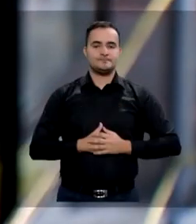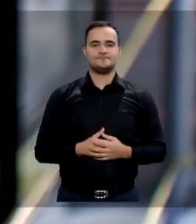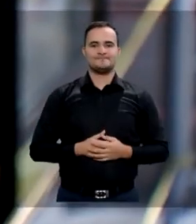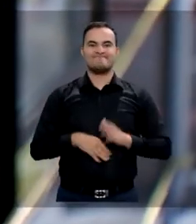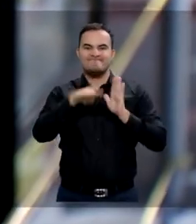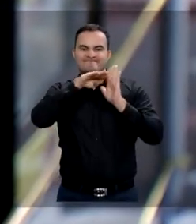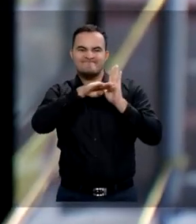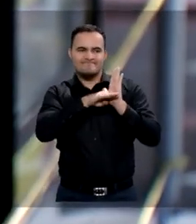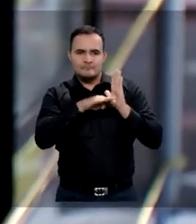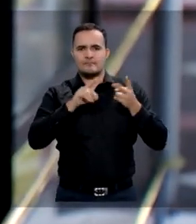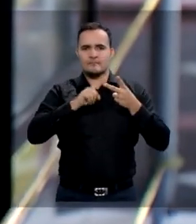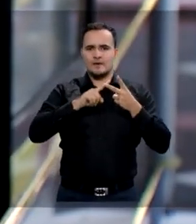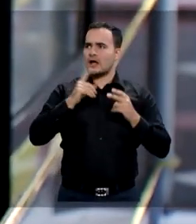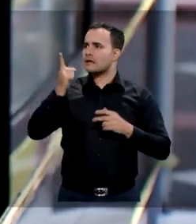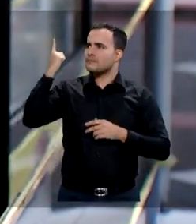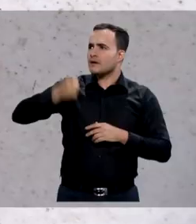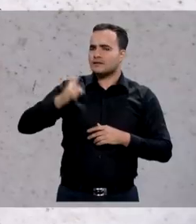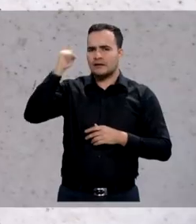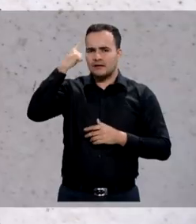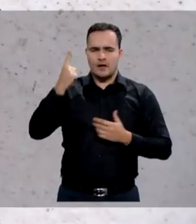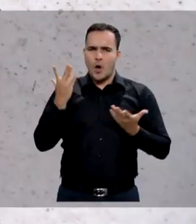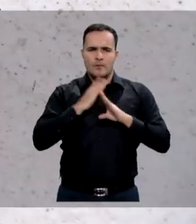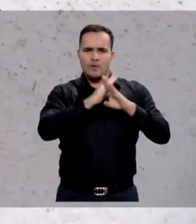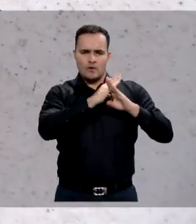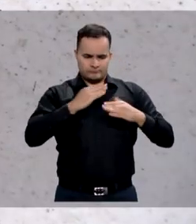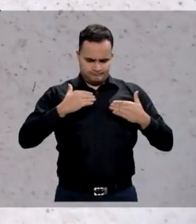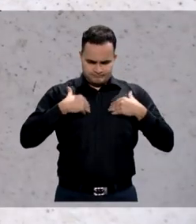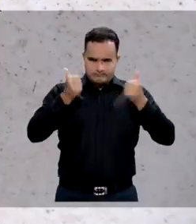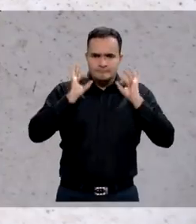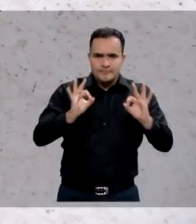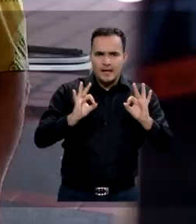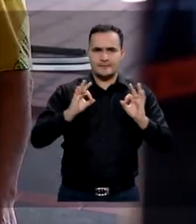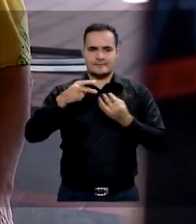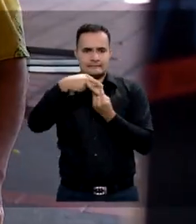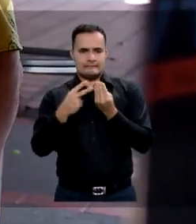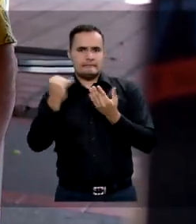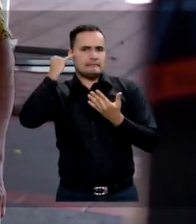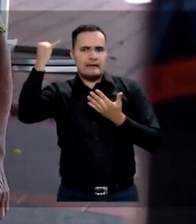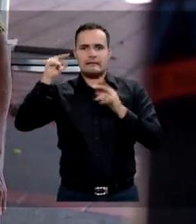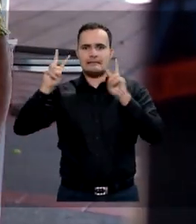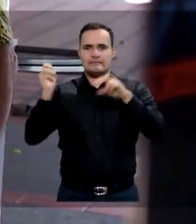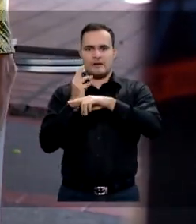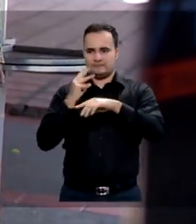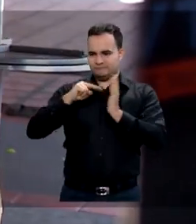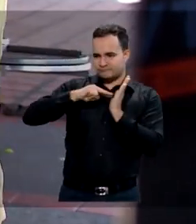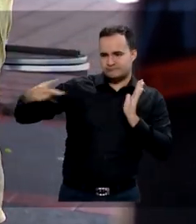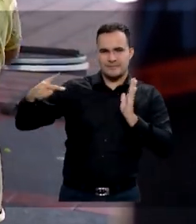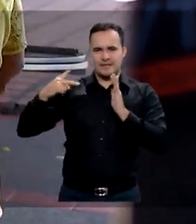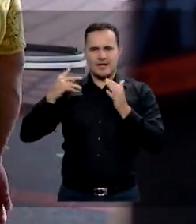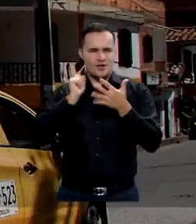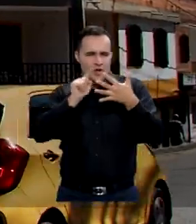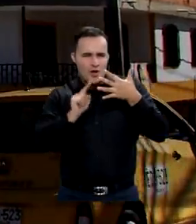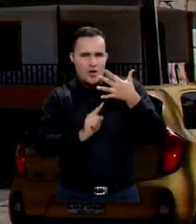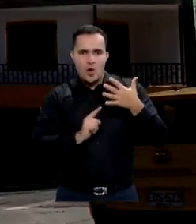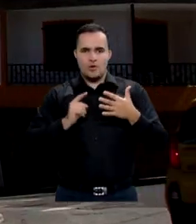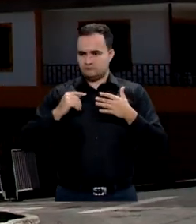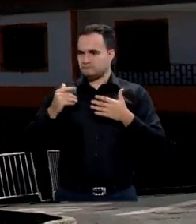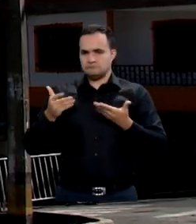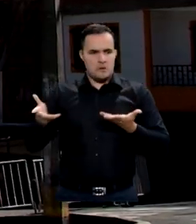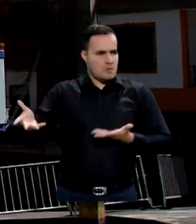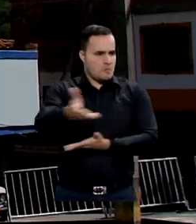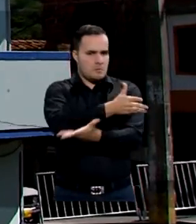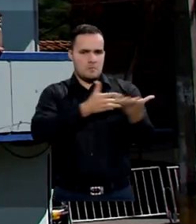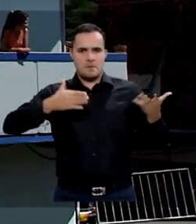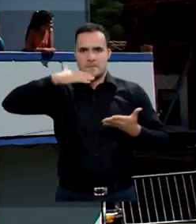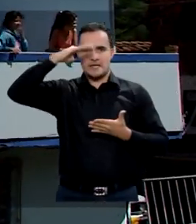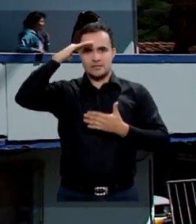Con medidas preventivas, protocolos de bioseguridad, herramientas tecnológicas, corresponsabilidad y autorregulación, Medellín avanza de